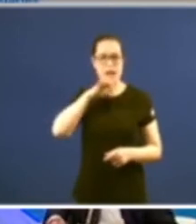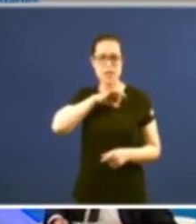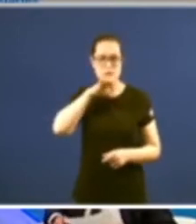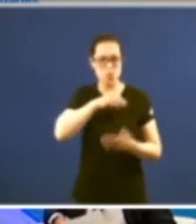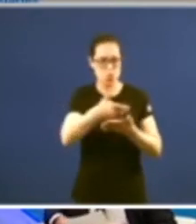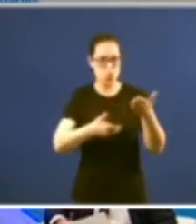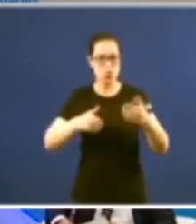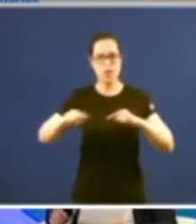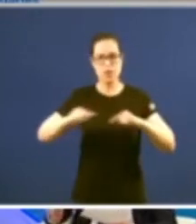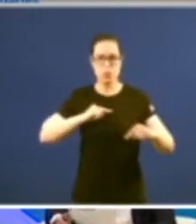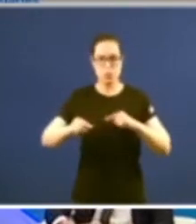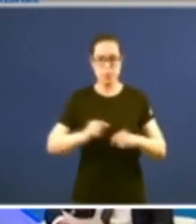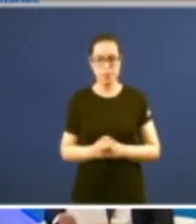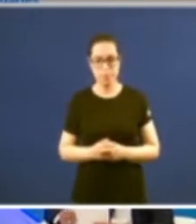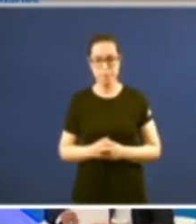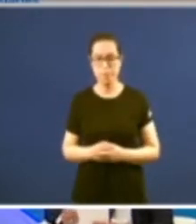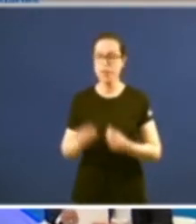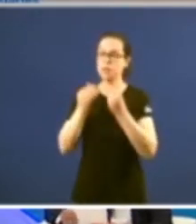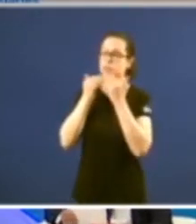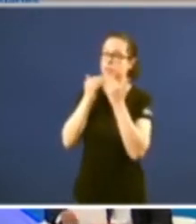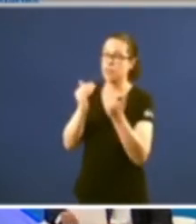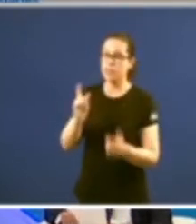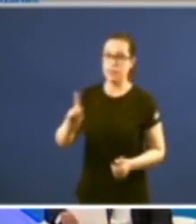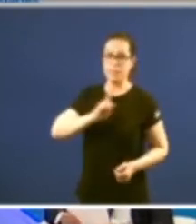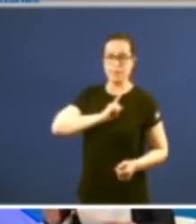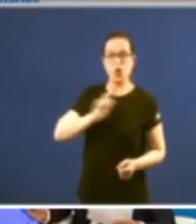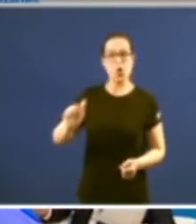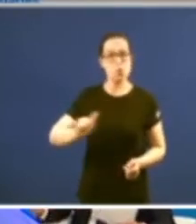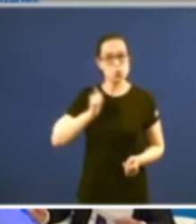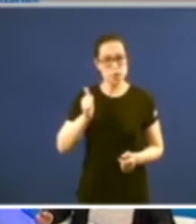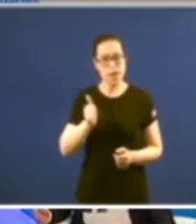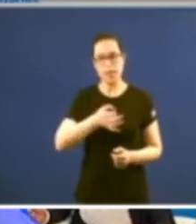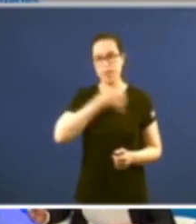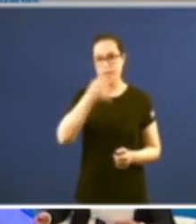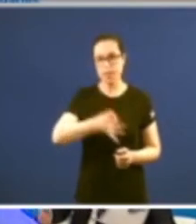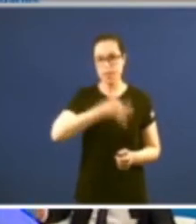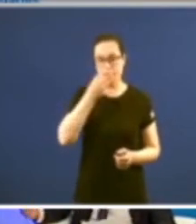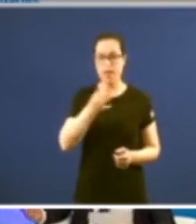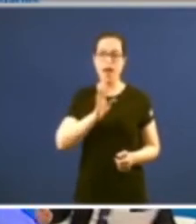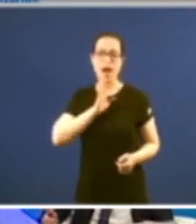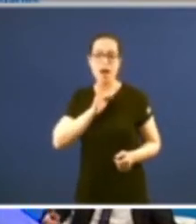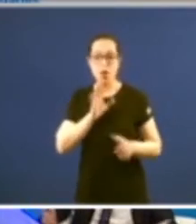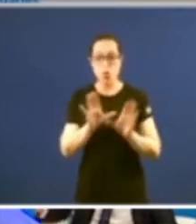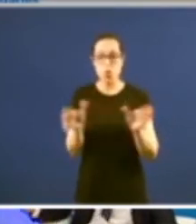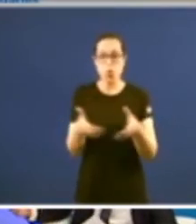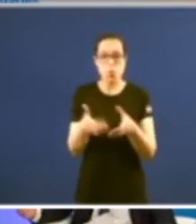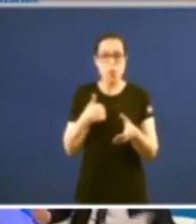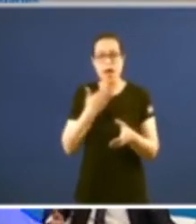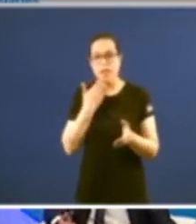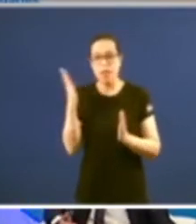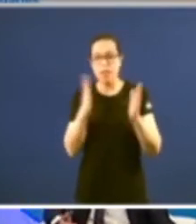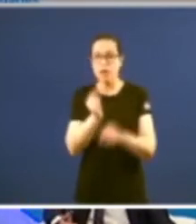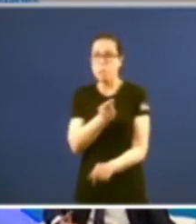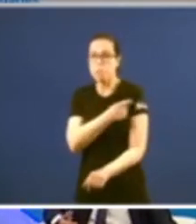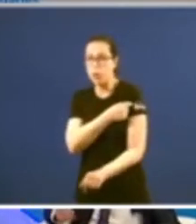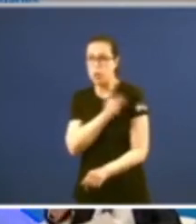moitas gracias por darme esta oportunidade eu vou decir que estou nese grupo que non sabemos se nos van vacunar ou non porque empezamos e nos